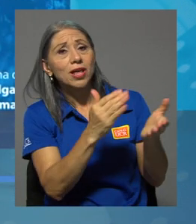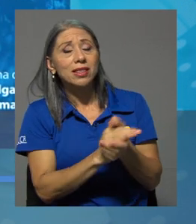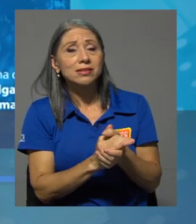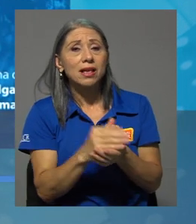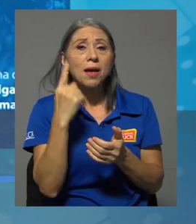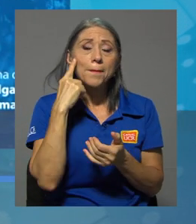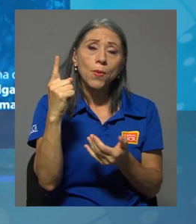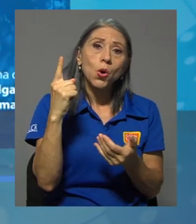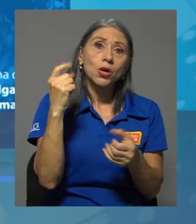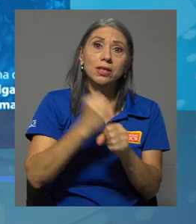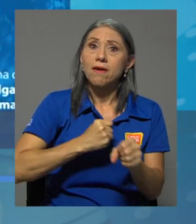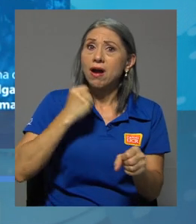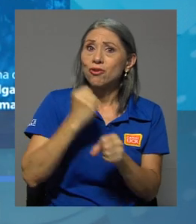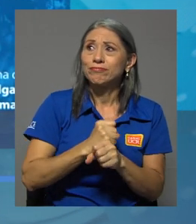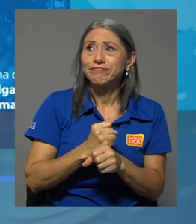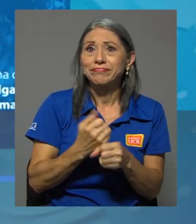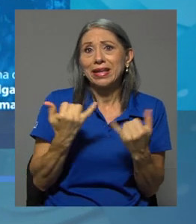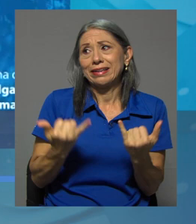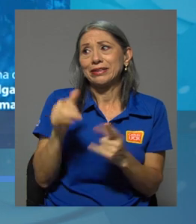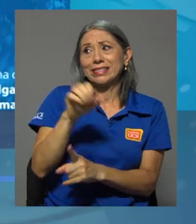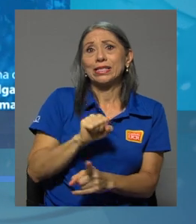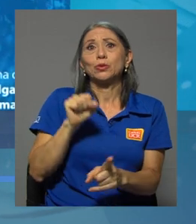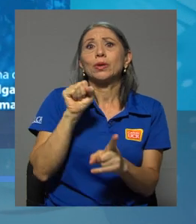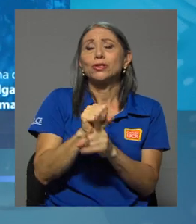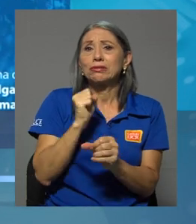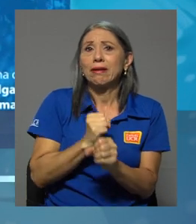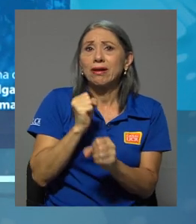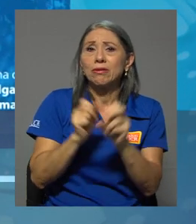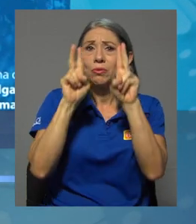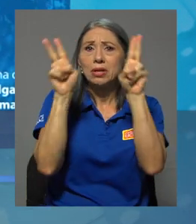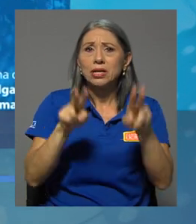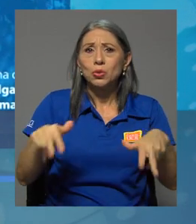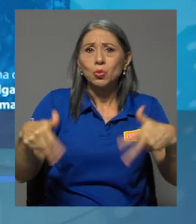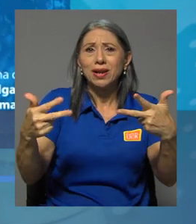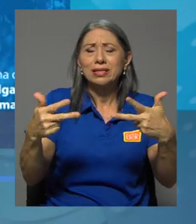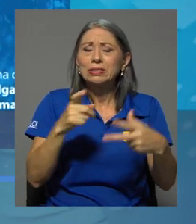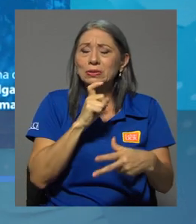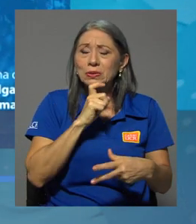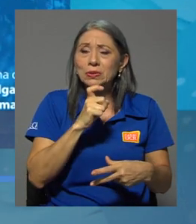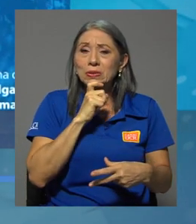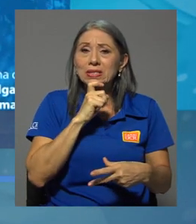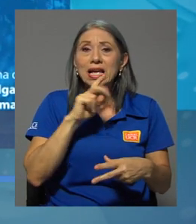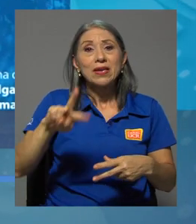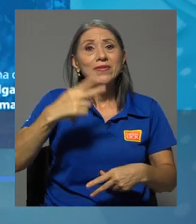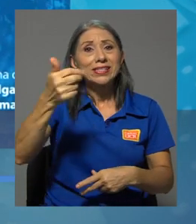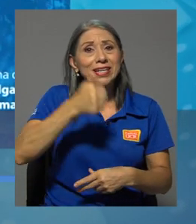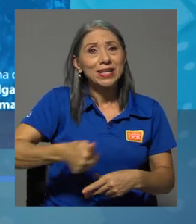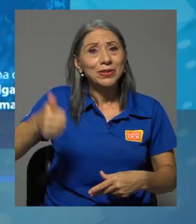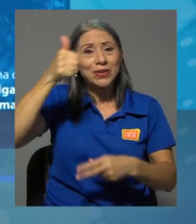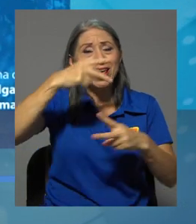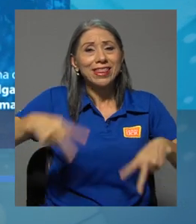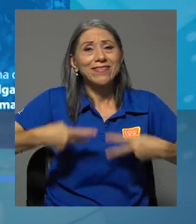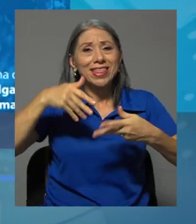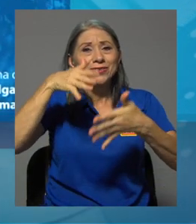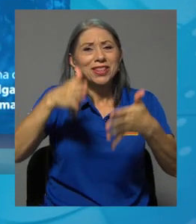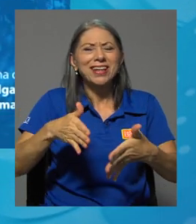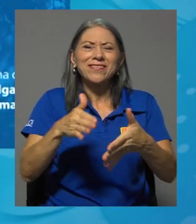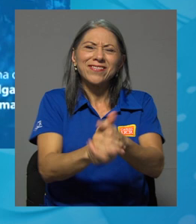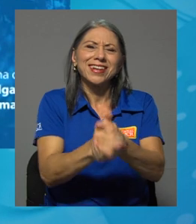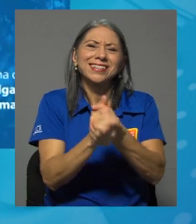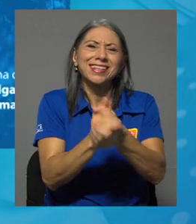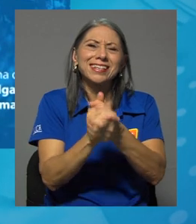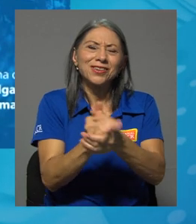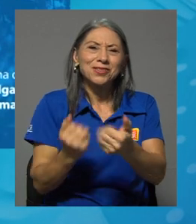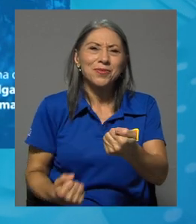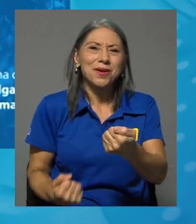gran trabajo en medio de este contexto virtual tan complicado de ustedes y a la Vicerrectoría de Vida Estudiantil. En verdad, felicitaciones por